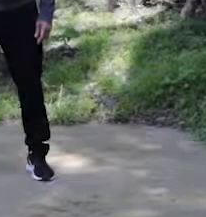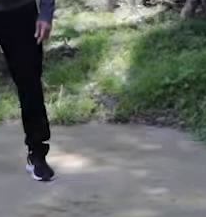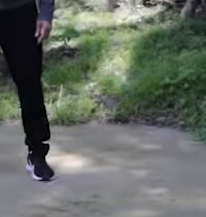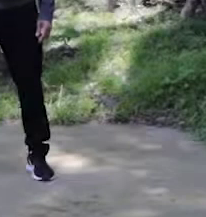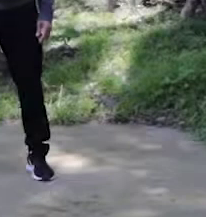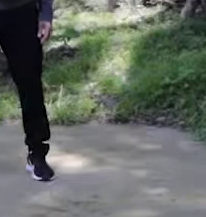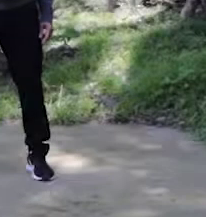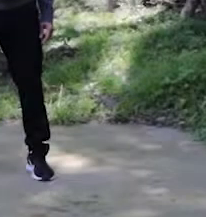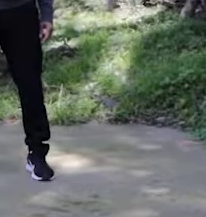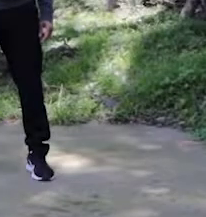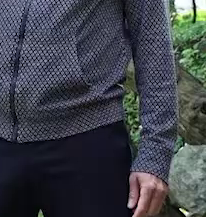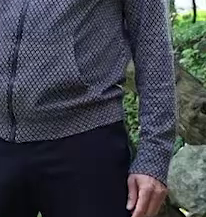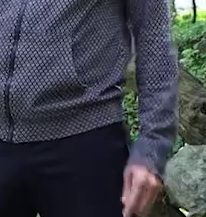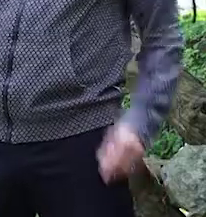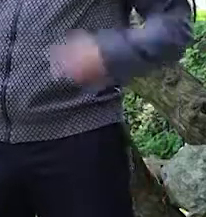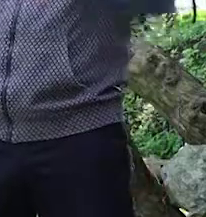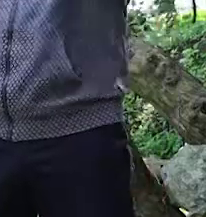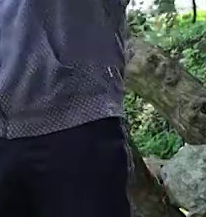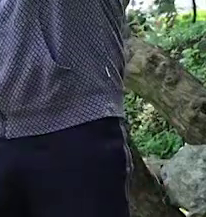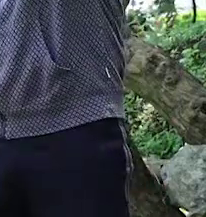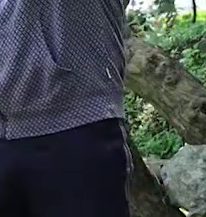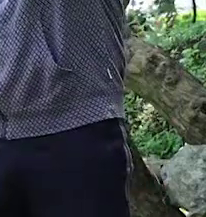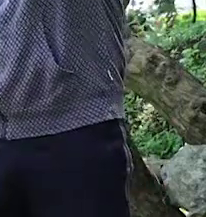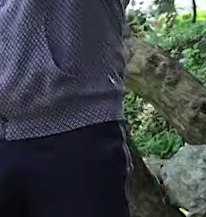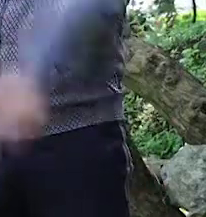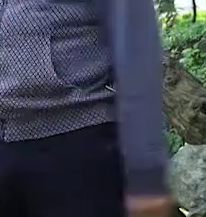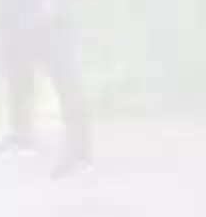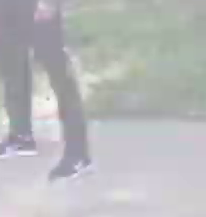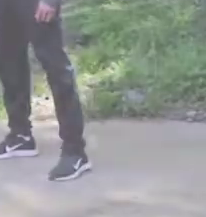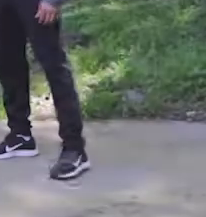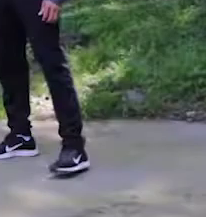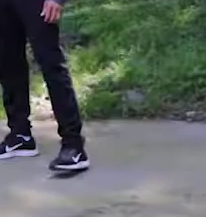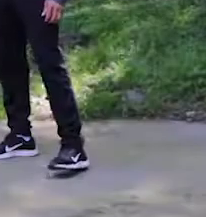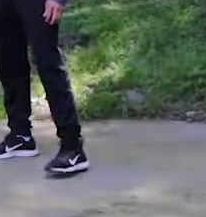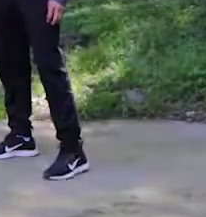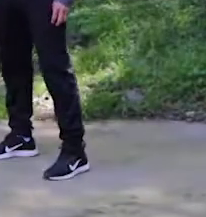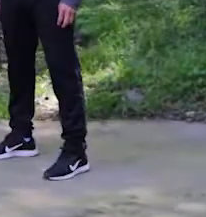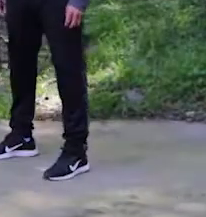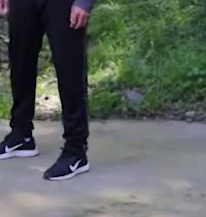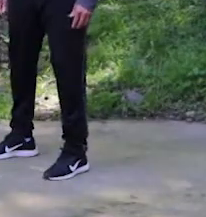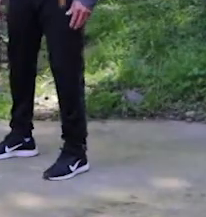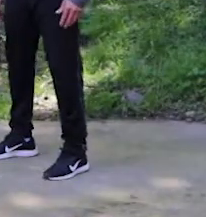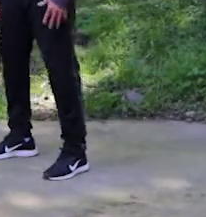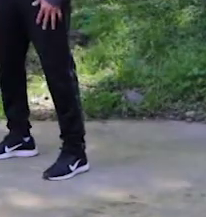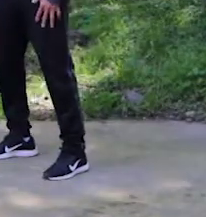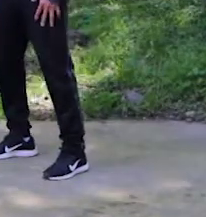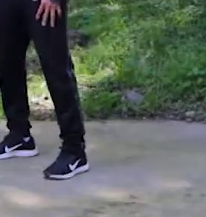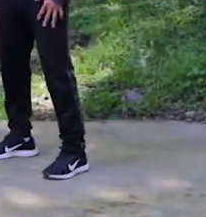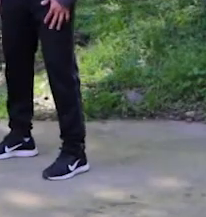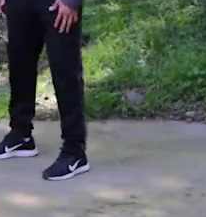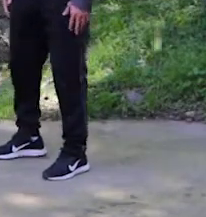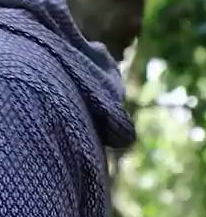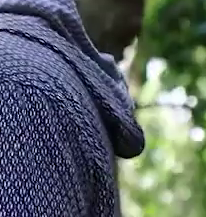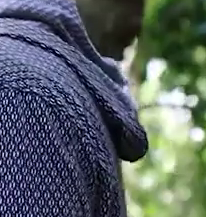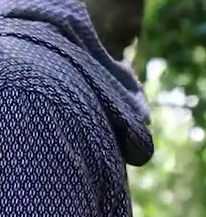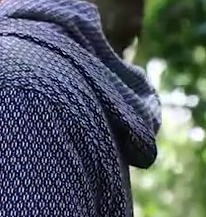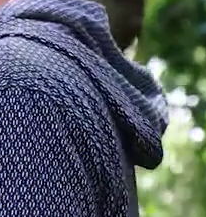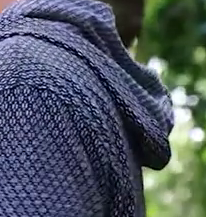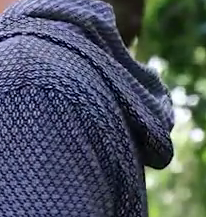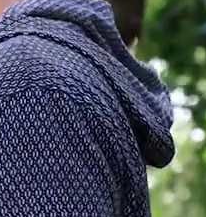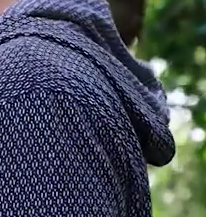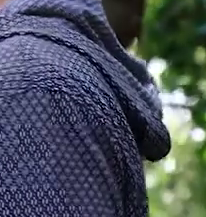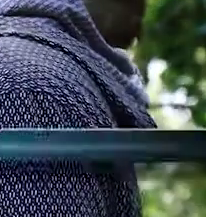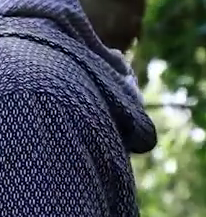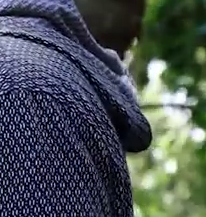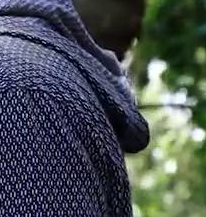Recuerda, entre clase y clase, activa tu cuerpo. Ok, vamos a trabajar pierna. Vamos